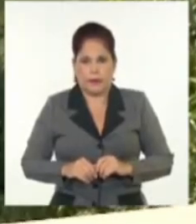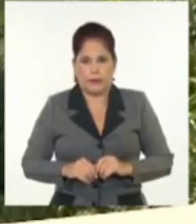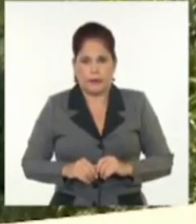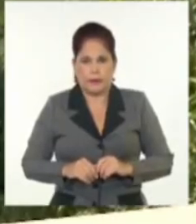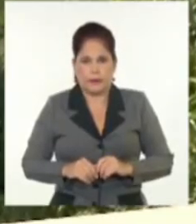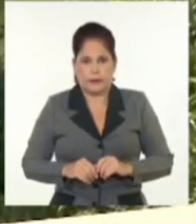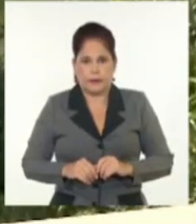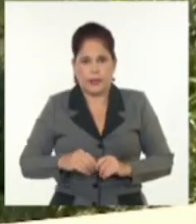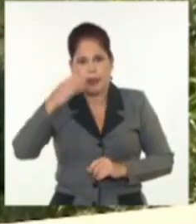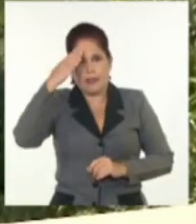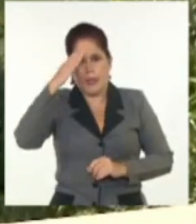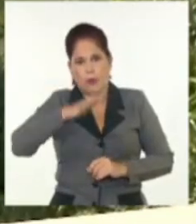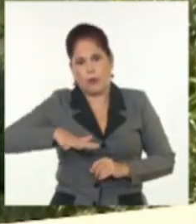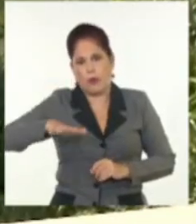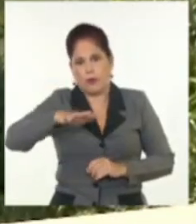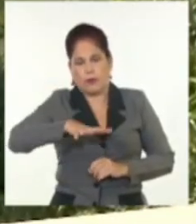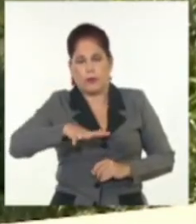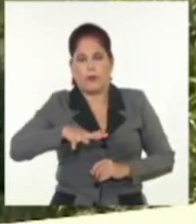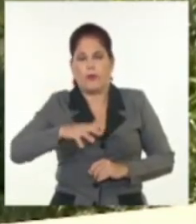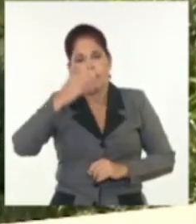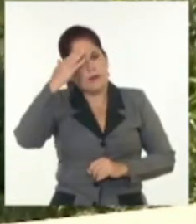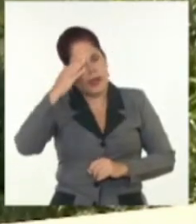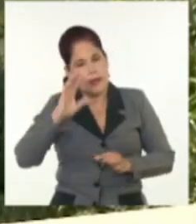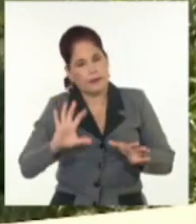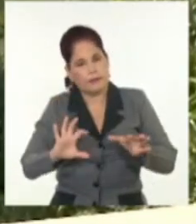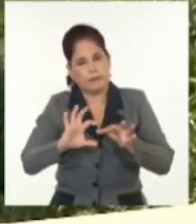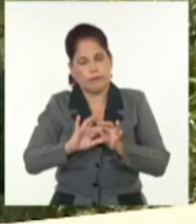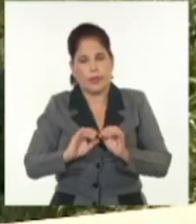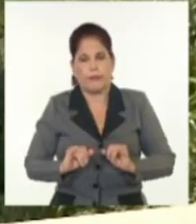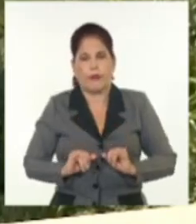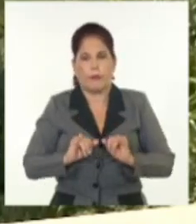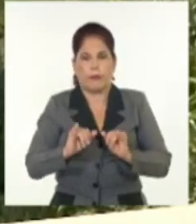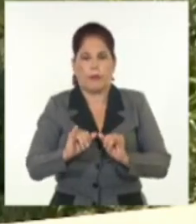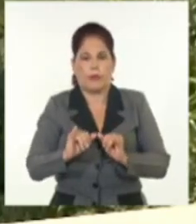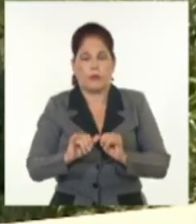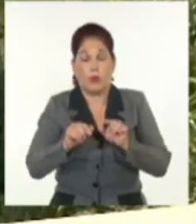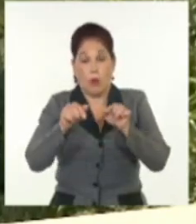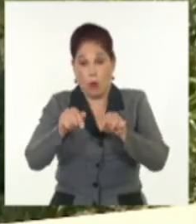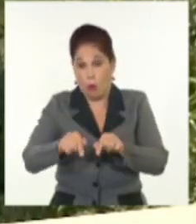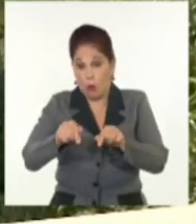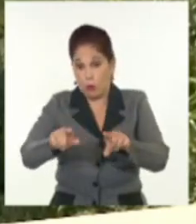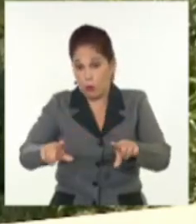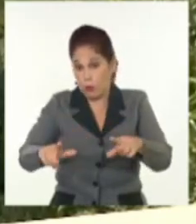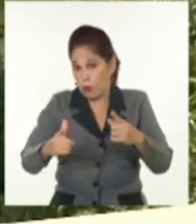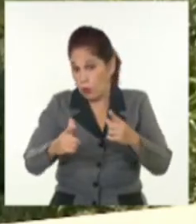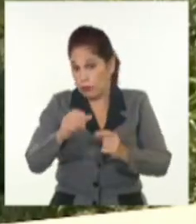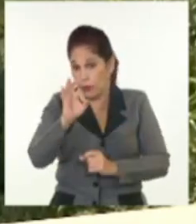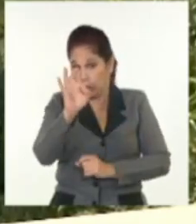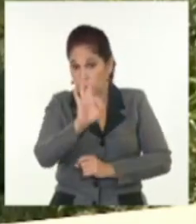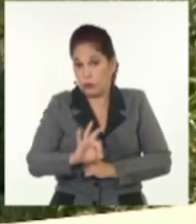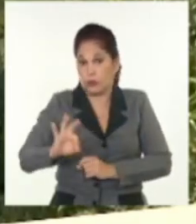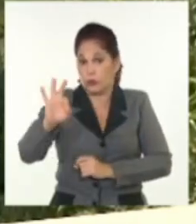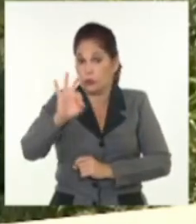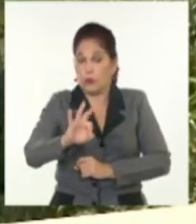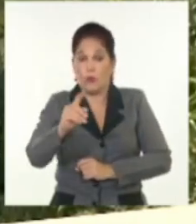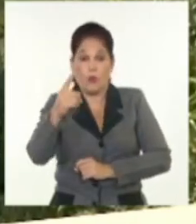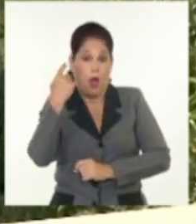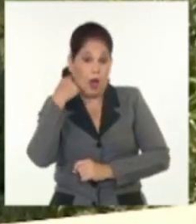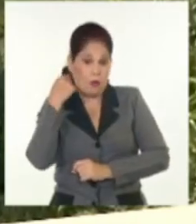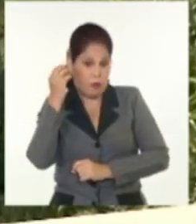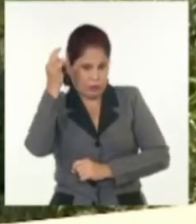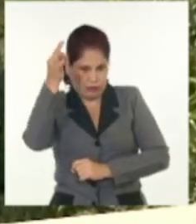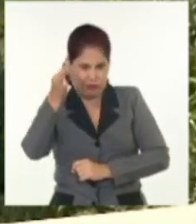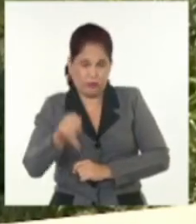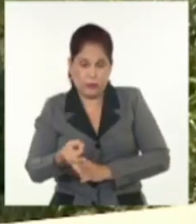Saludos colegas, gracias por este contacto informativo. Justo cuando se cumple este 8 de octubre, un año de